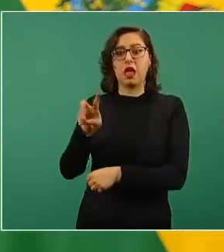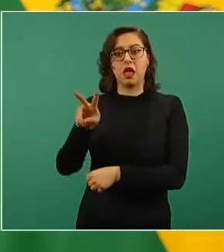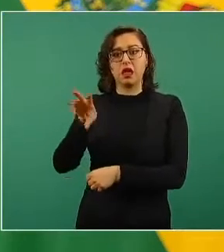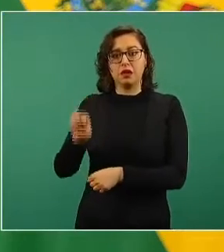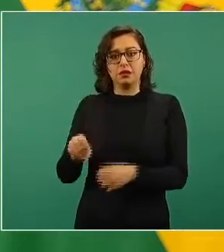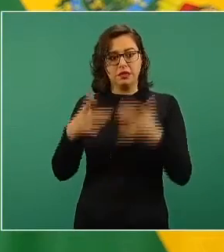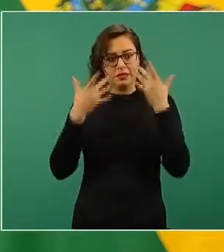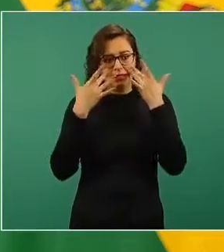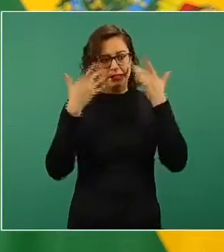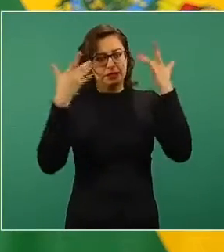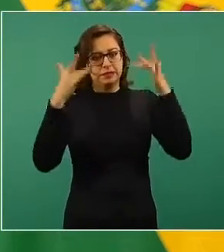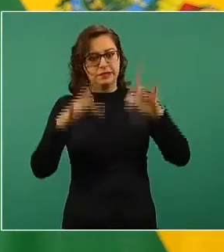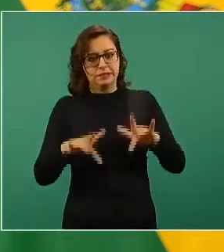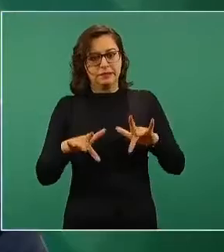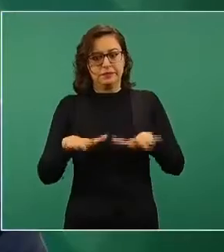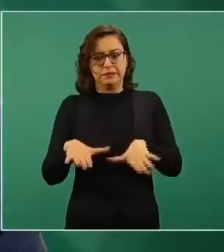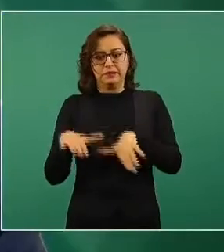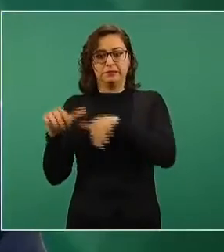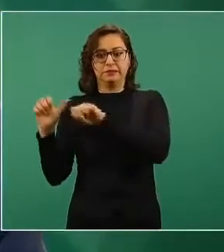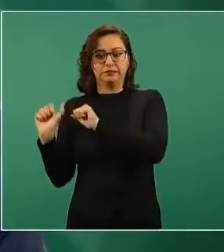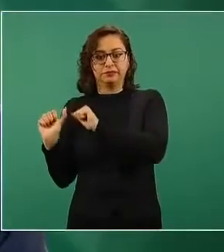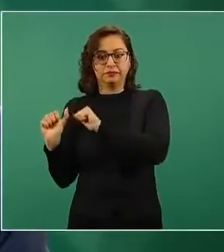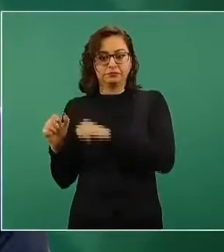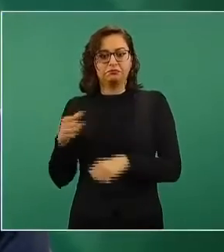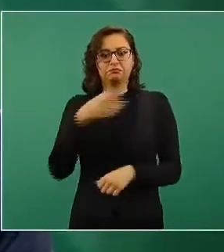estableció un gobierno de facto.